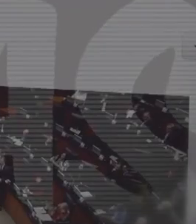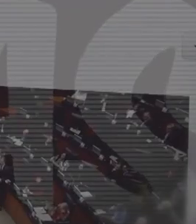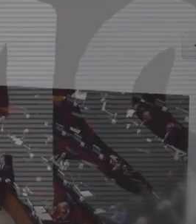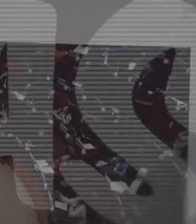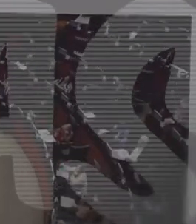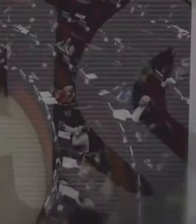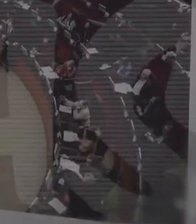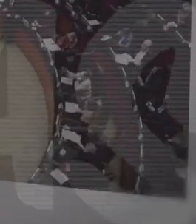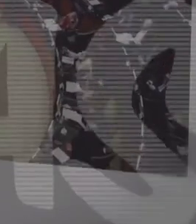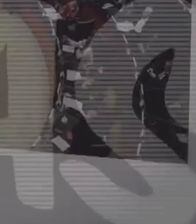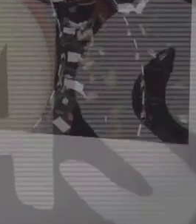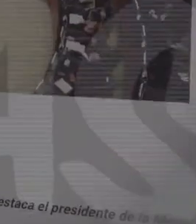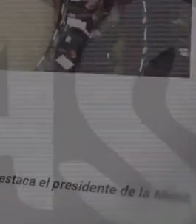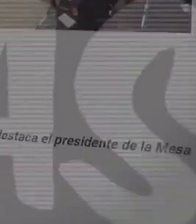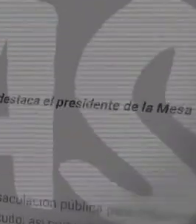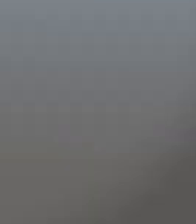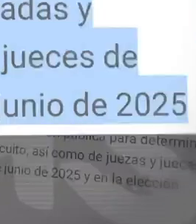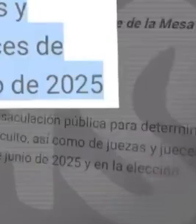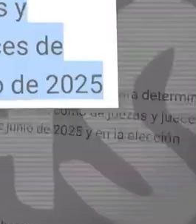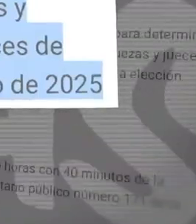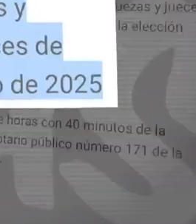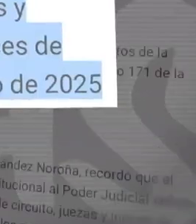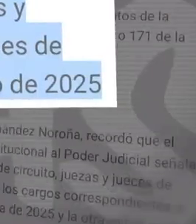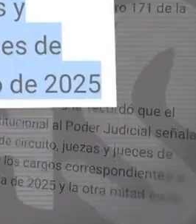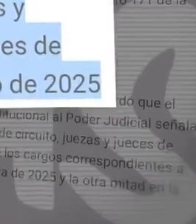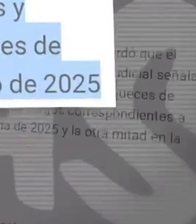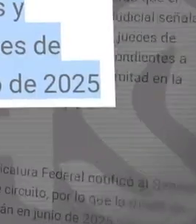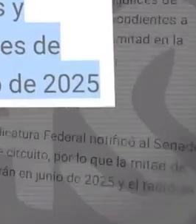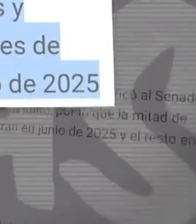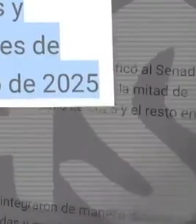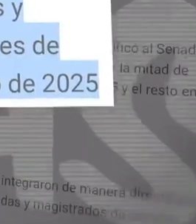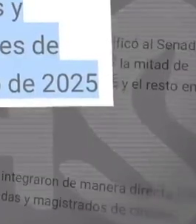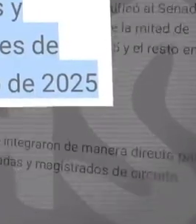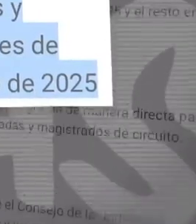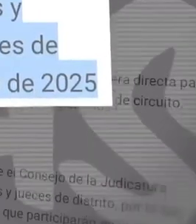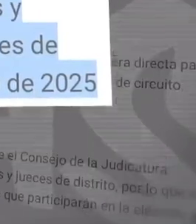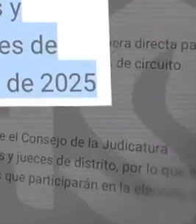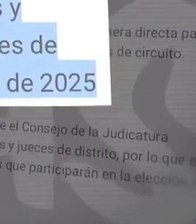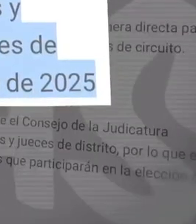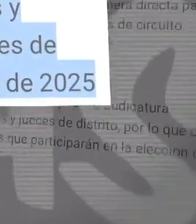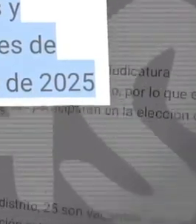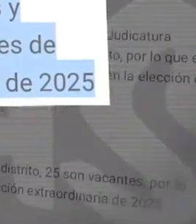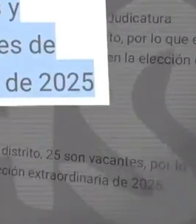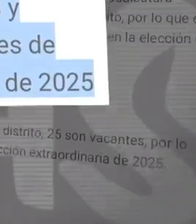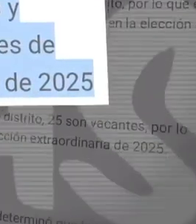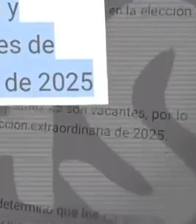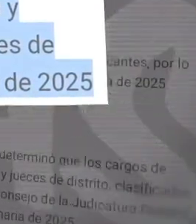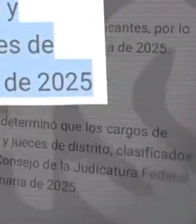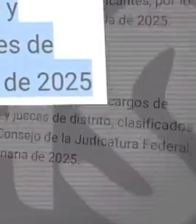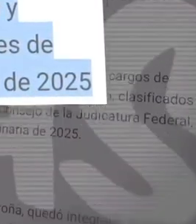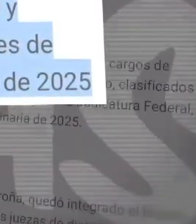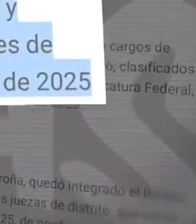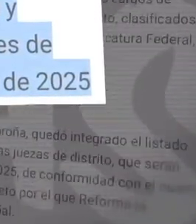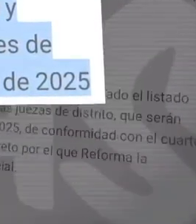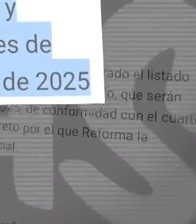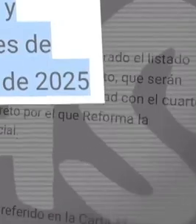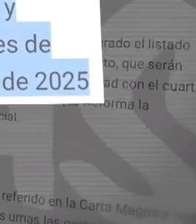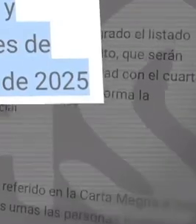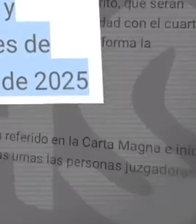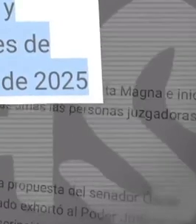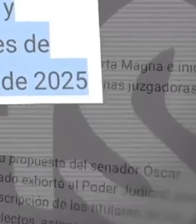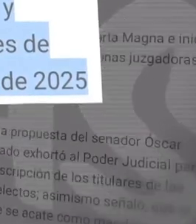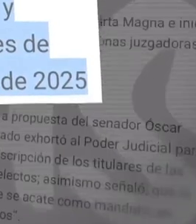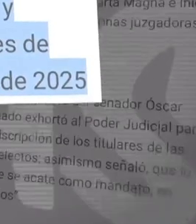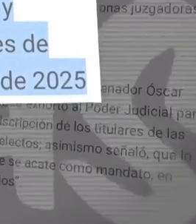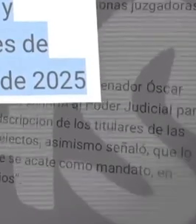se seleccionó a la mitad de las magistraturas de circuito y juzgados de distrito a elegirse el 1 de junio de 2025.